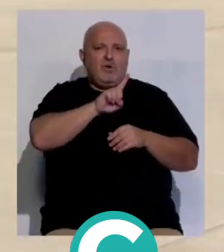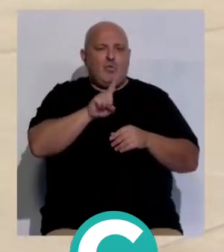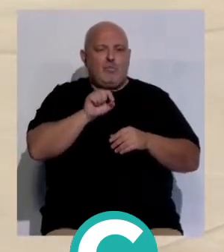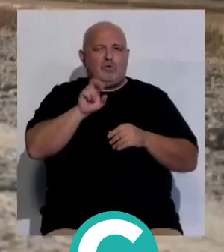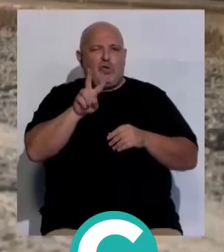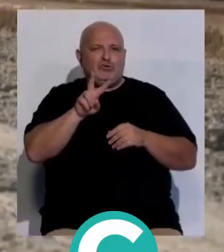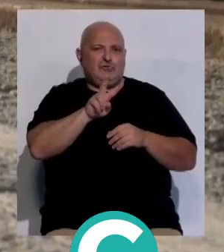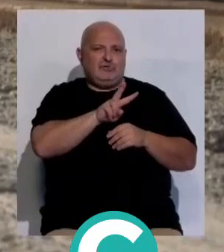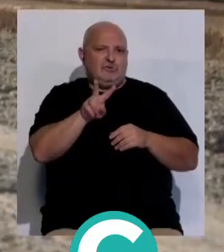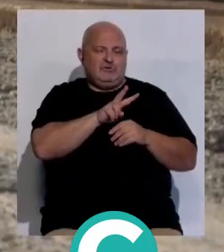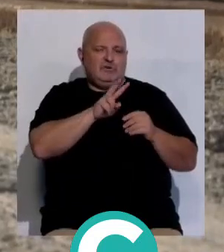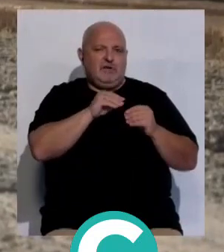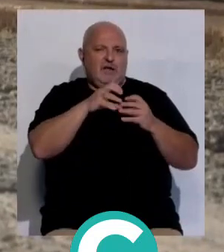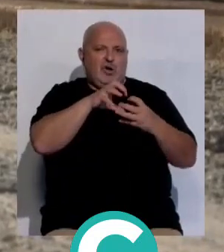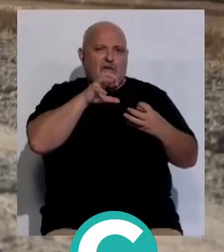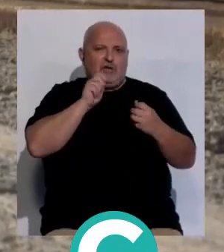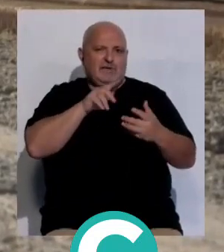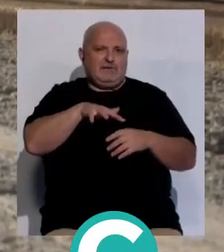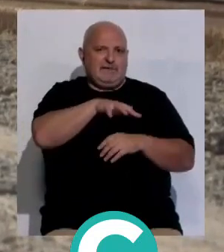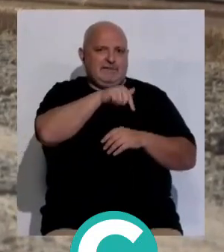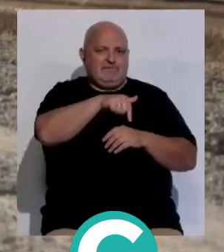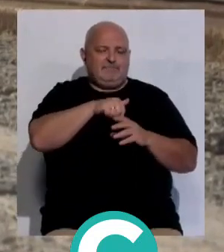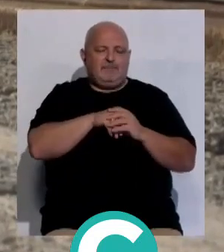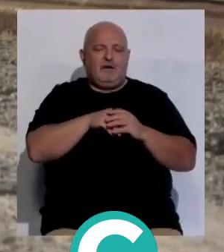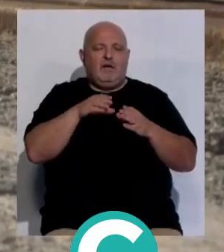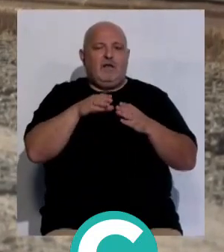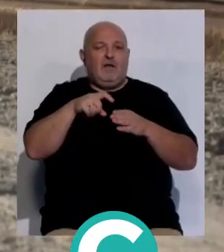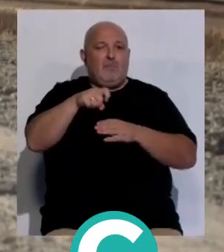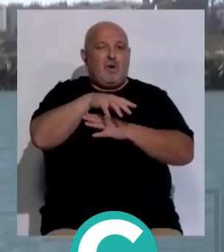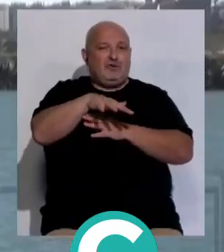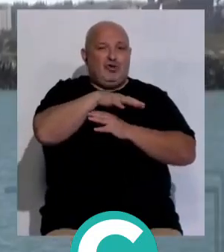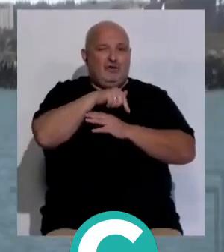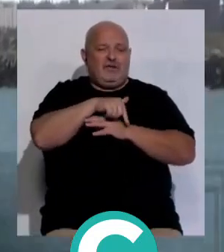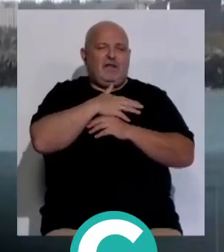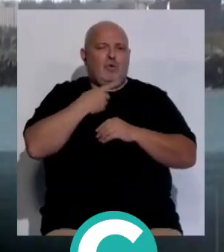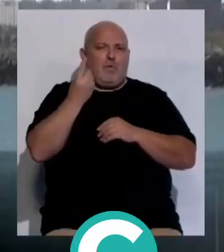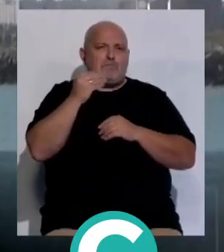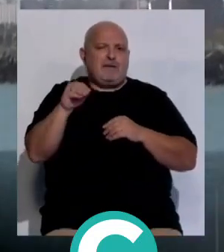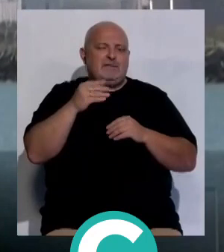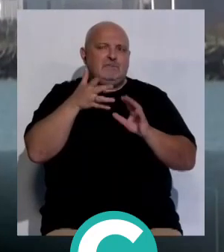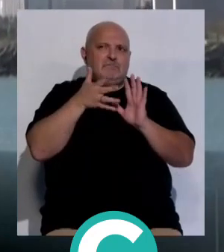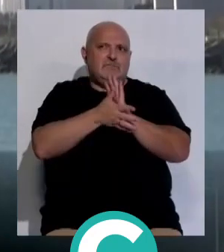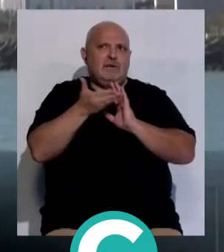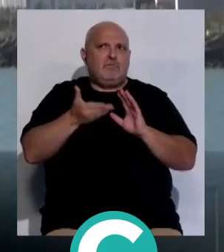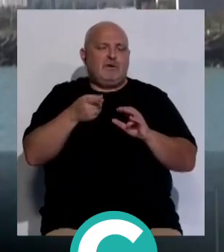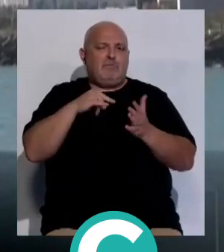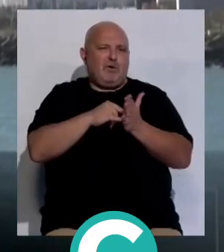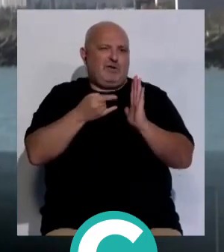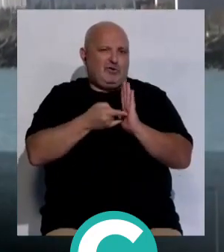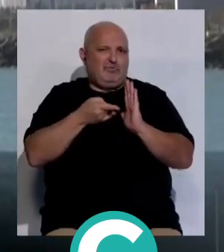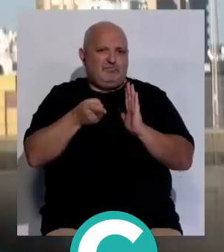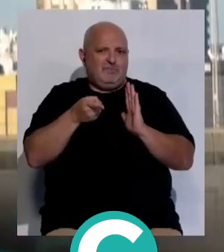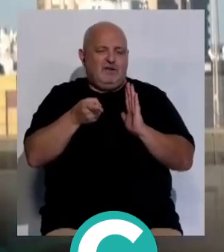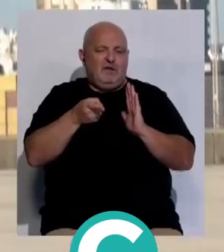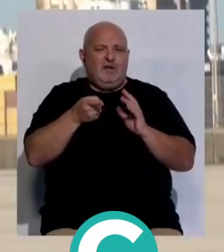.2 y 2 de la nueva terminal de contenedores. Desde el puerto de Cádiz han destacado una vez más la importancia de este proyecto que